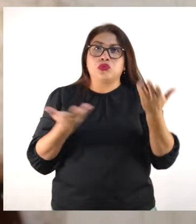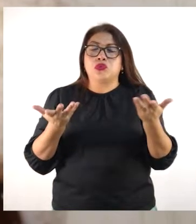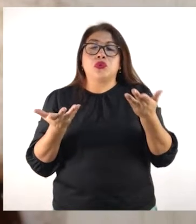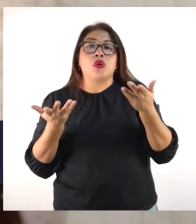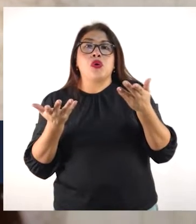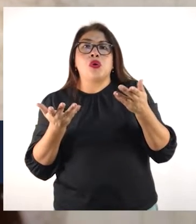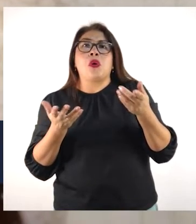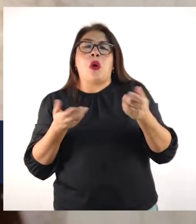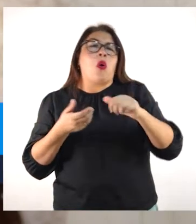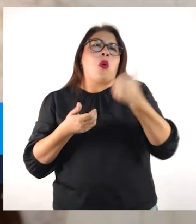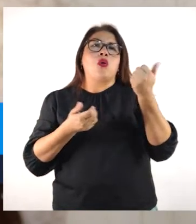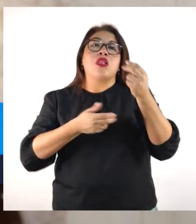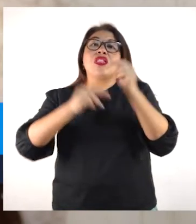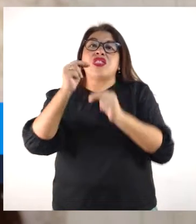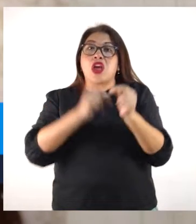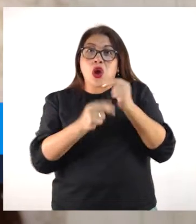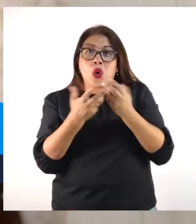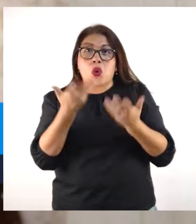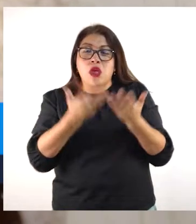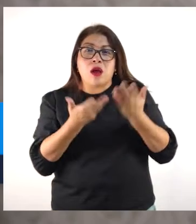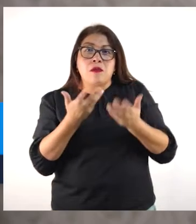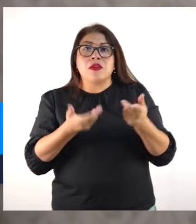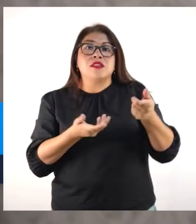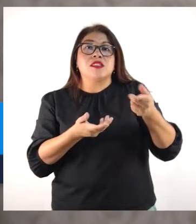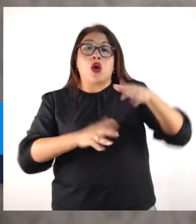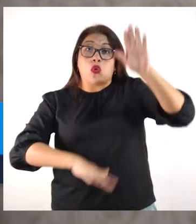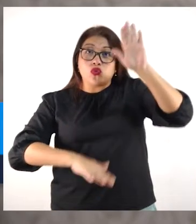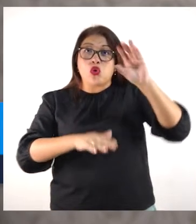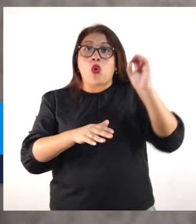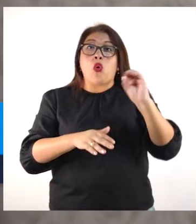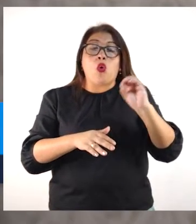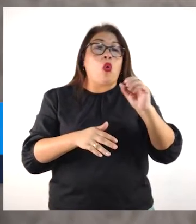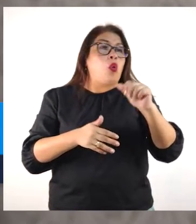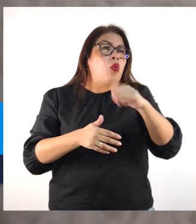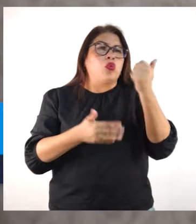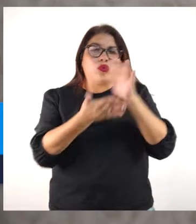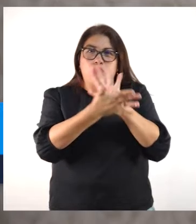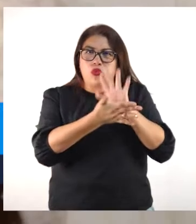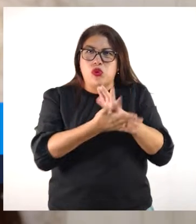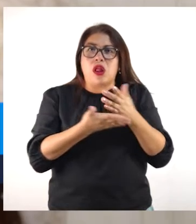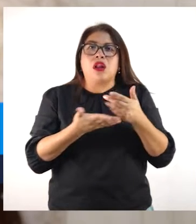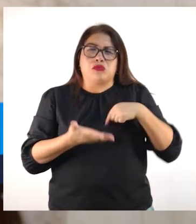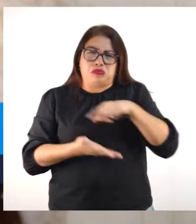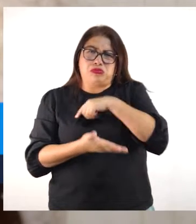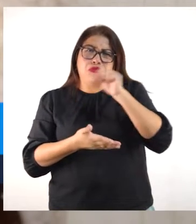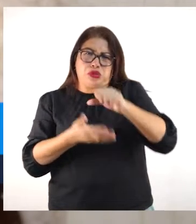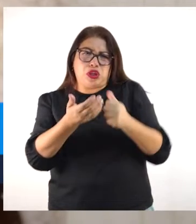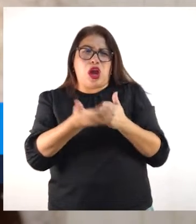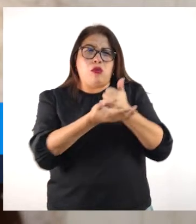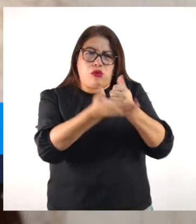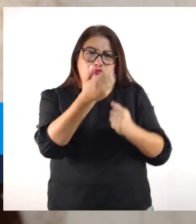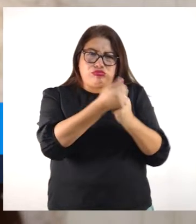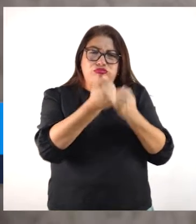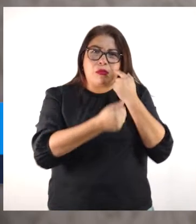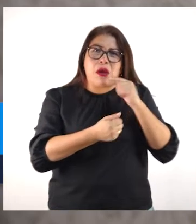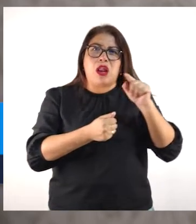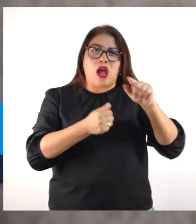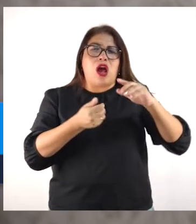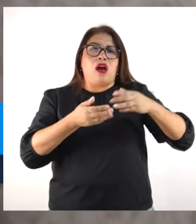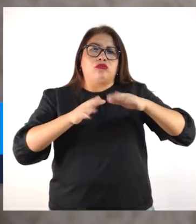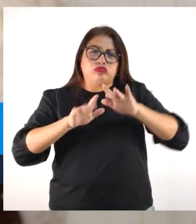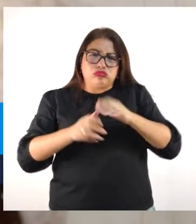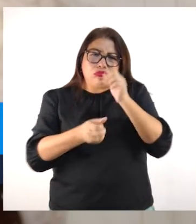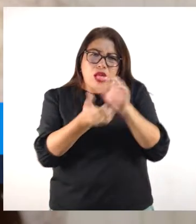negocios ya formalizados y no formalizados. Y justamente los vamos a ayudar a que se formalicen. Y los vamos a ayudar a que se formalicen. Claro, es